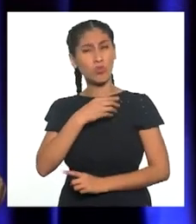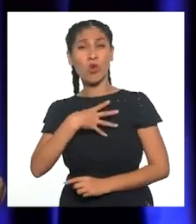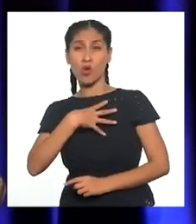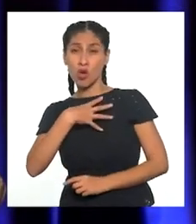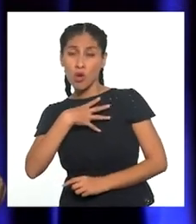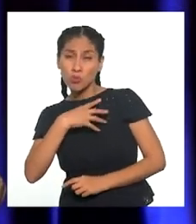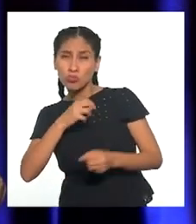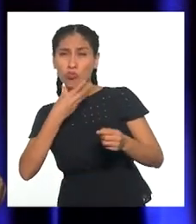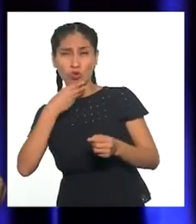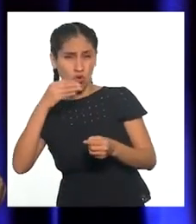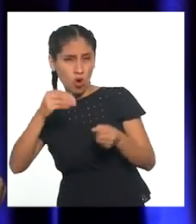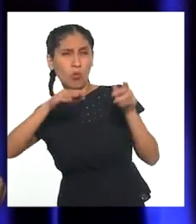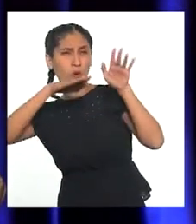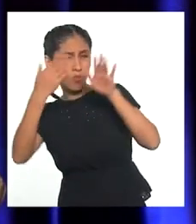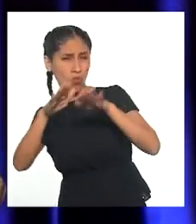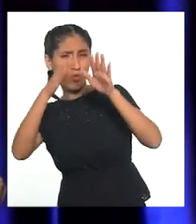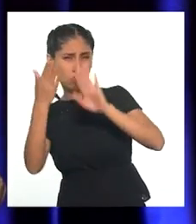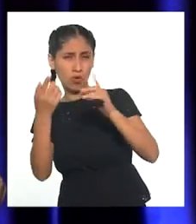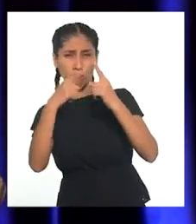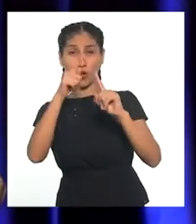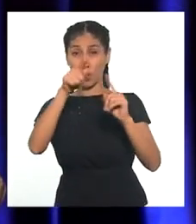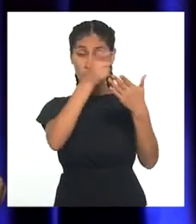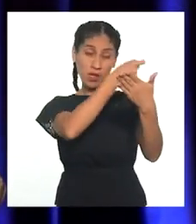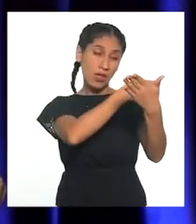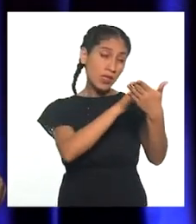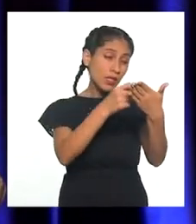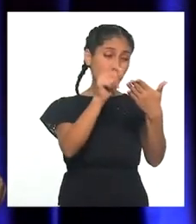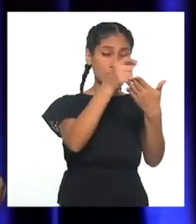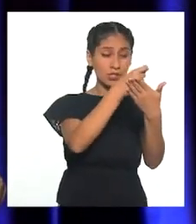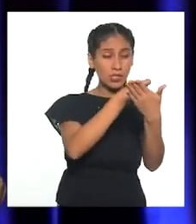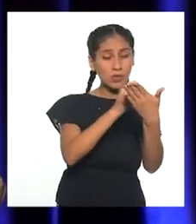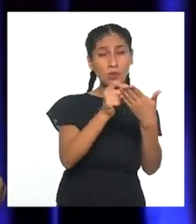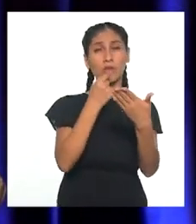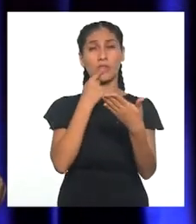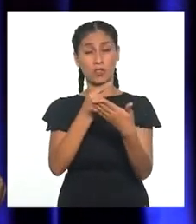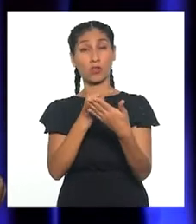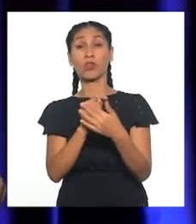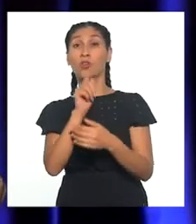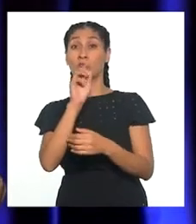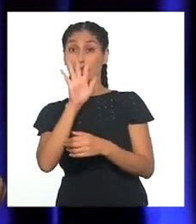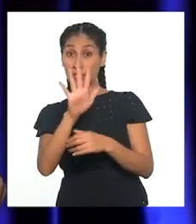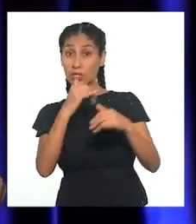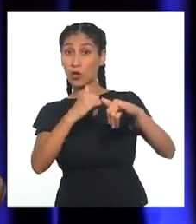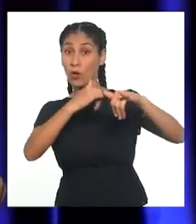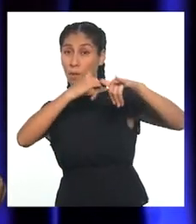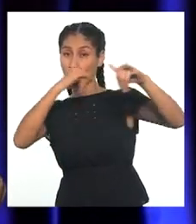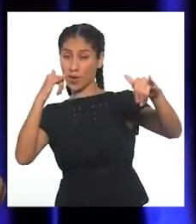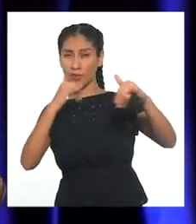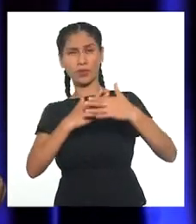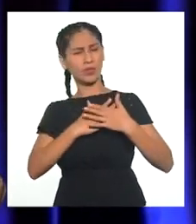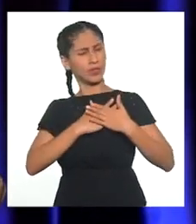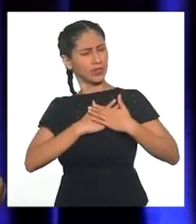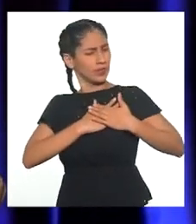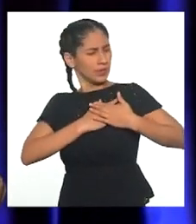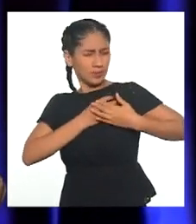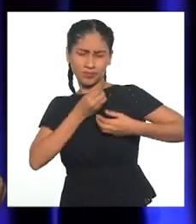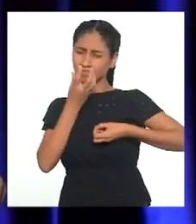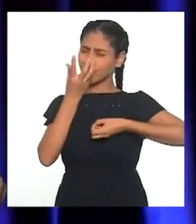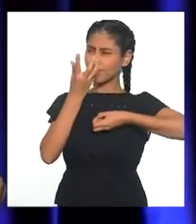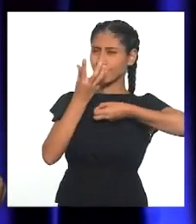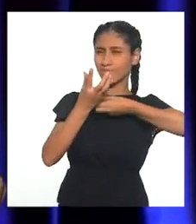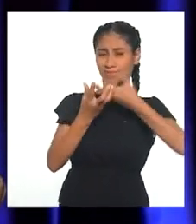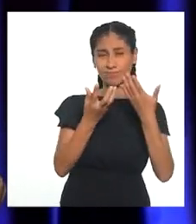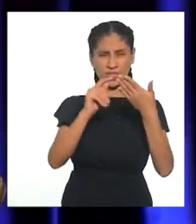dejó un gran poemario titulado Cinco metros de poemas. Se trató de un libro